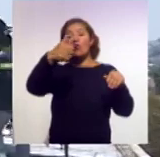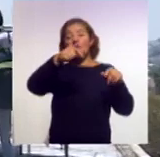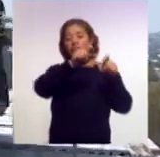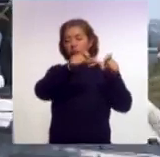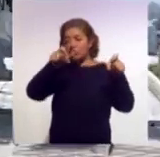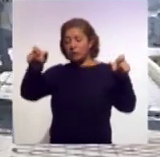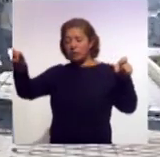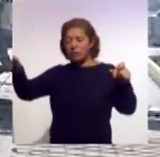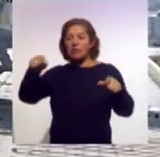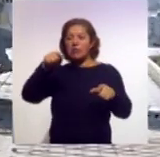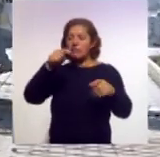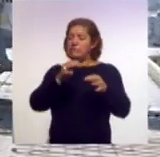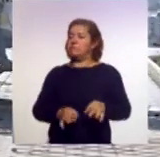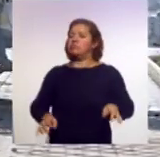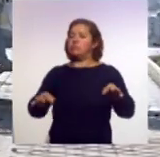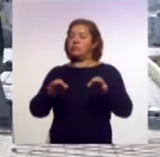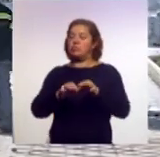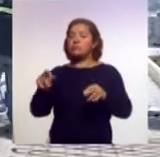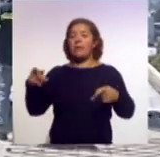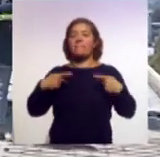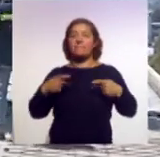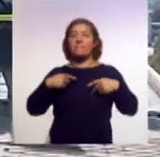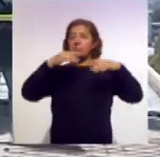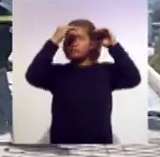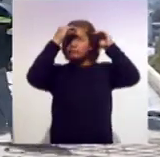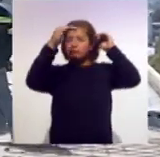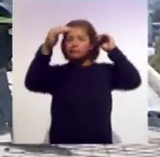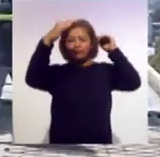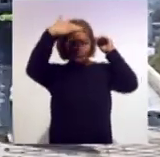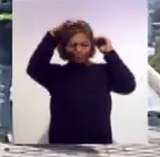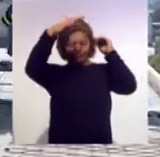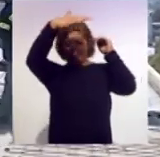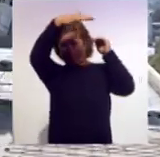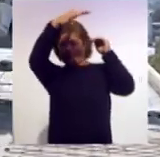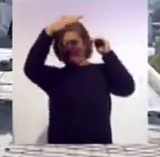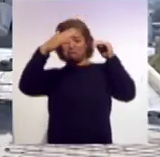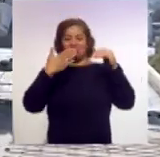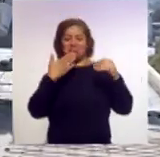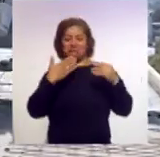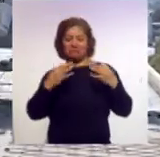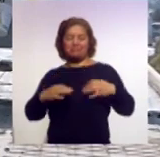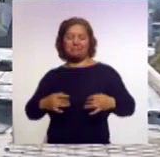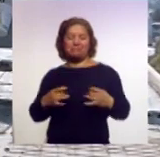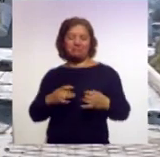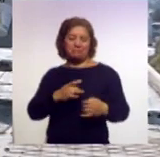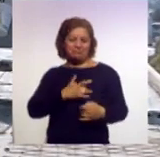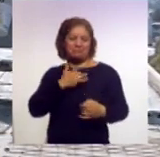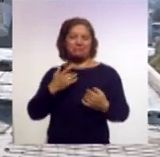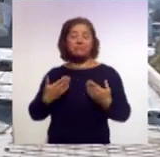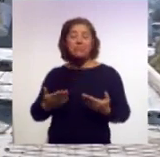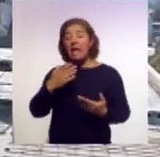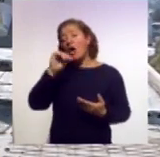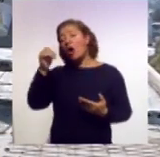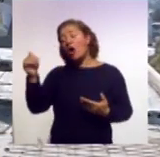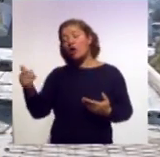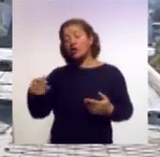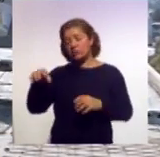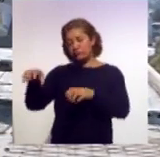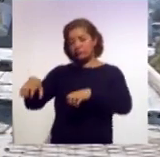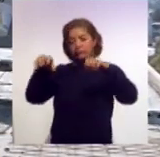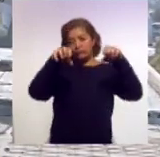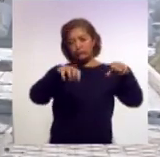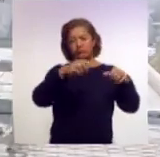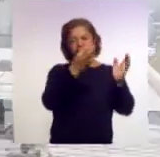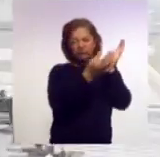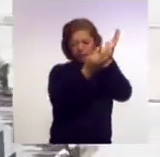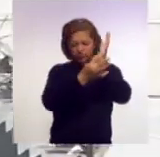los aficionados en el estadio. Adicionalmente a estas tareas, otras grúas desarrollan el montaje de traves de rigidez, elementos de